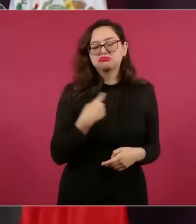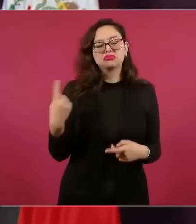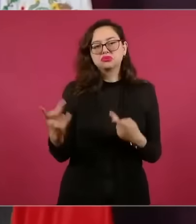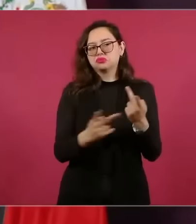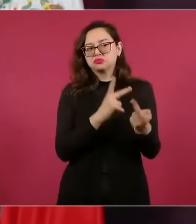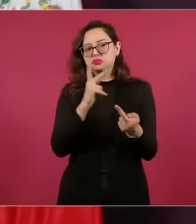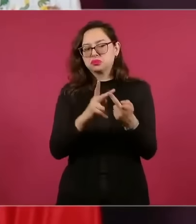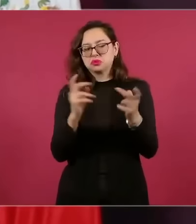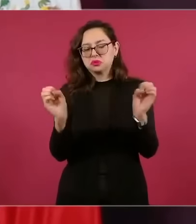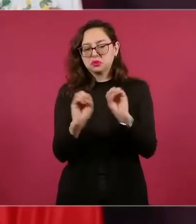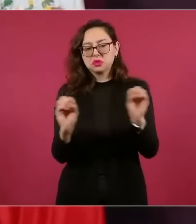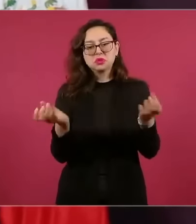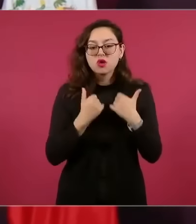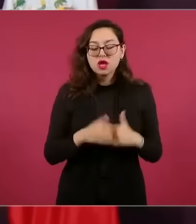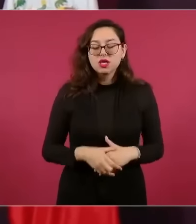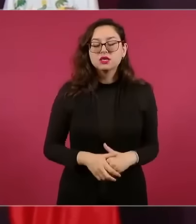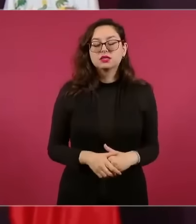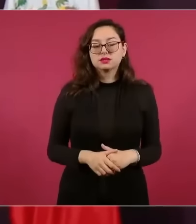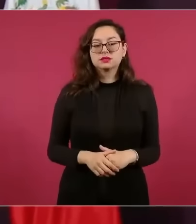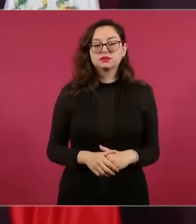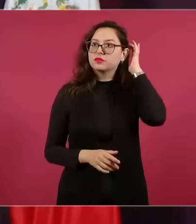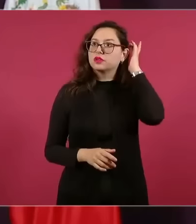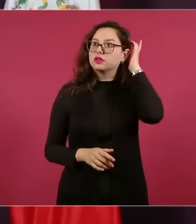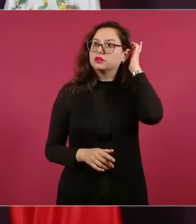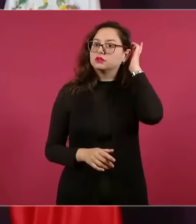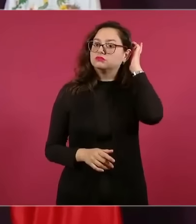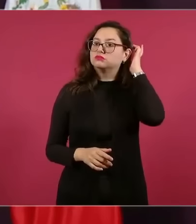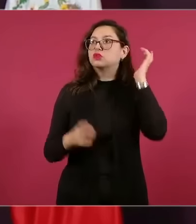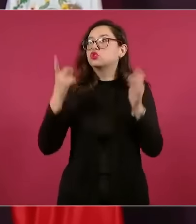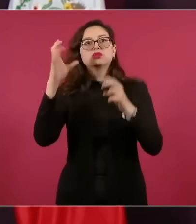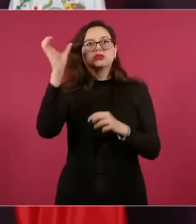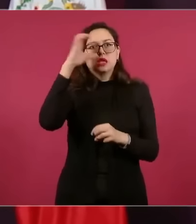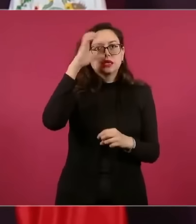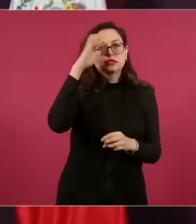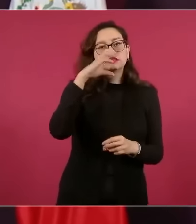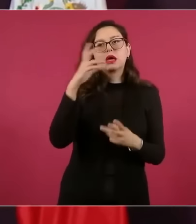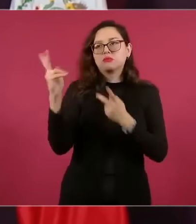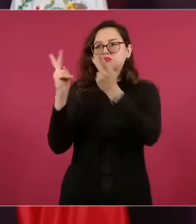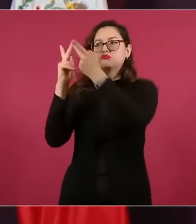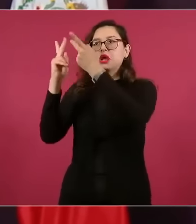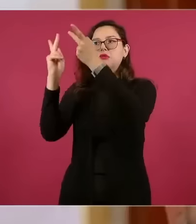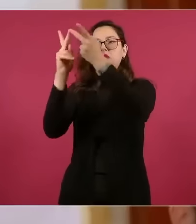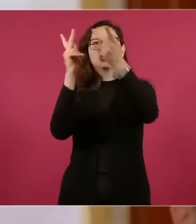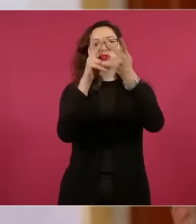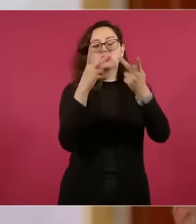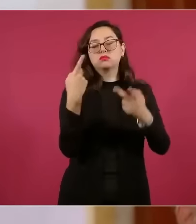naturaleza podrán decir otros, la ciencia, pero uno